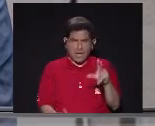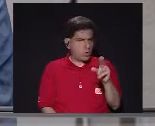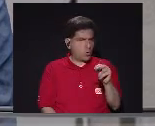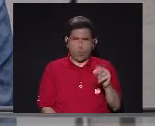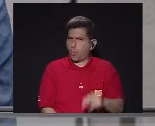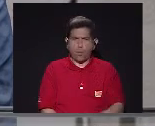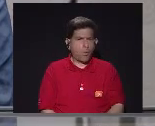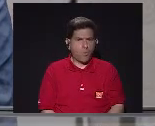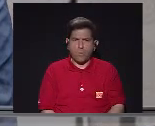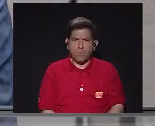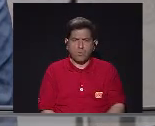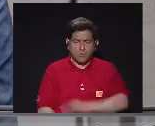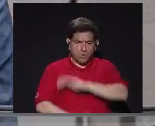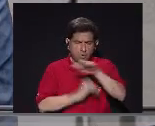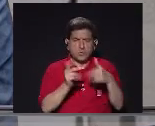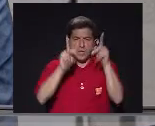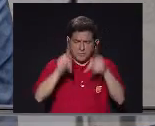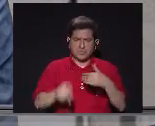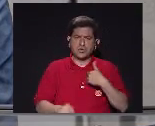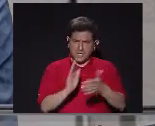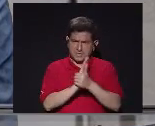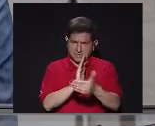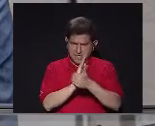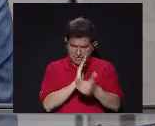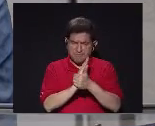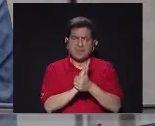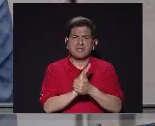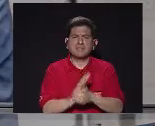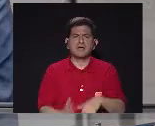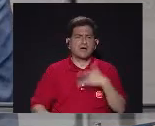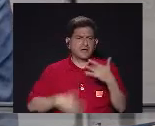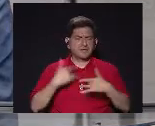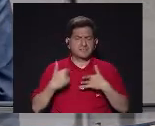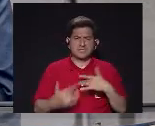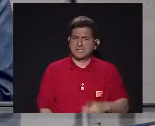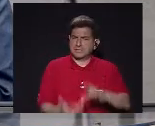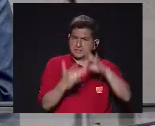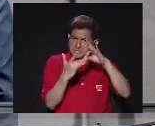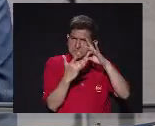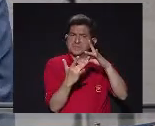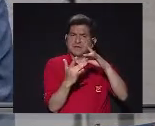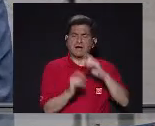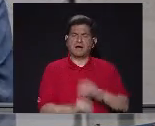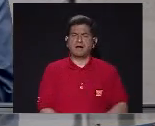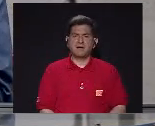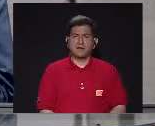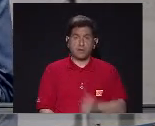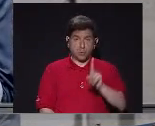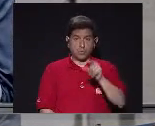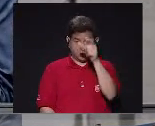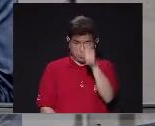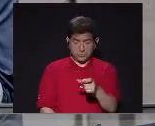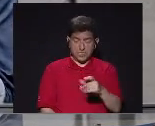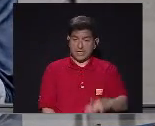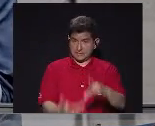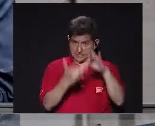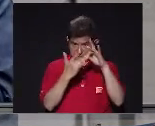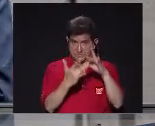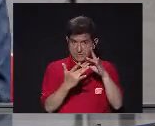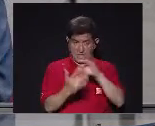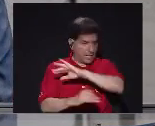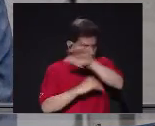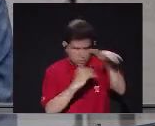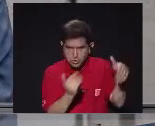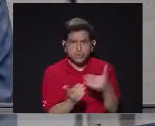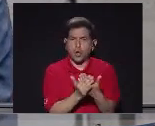Como nadie Está desahuciado Todo el mundo Tiene una beta Para sentirse Único No ser